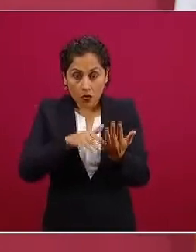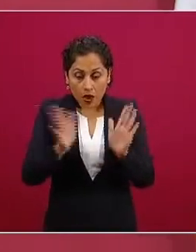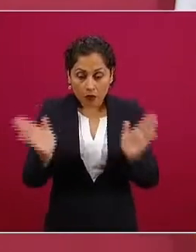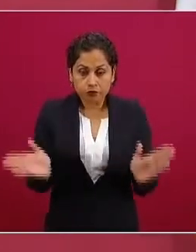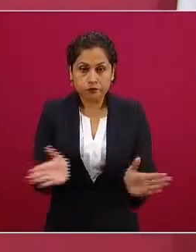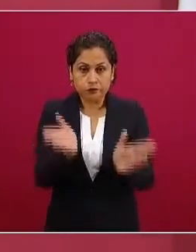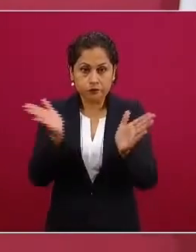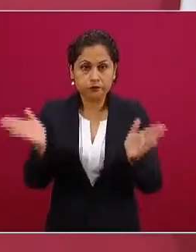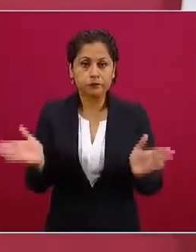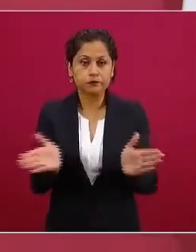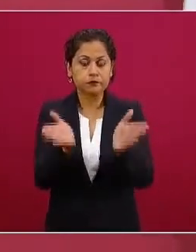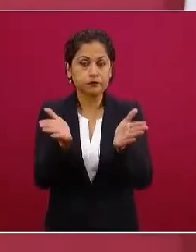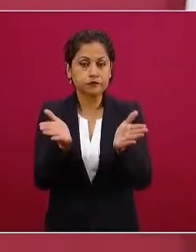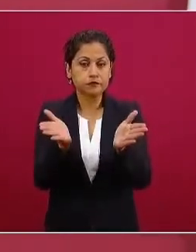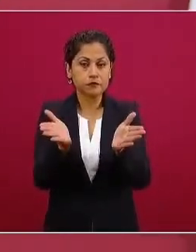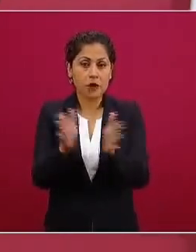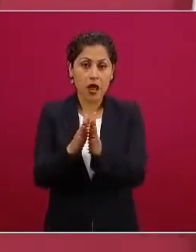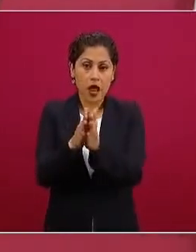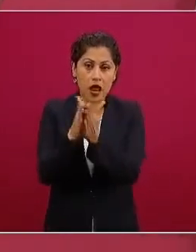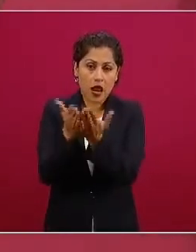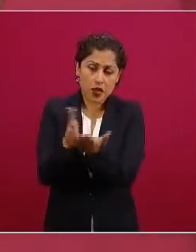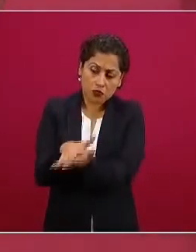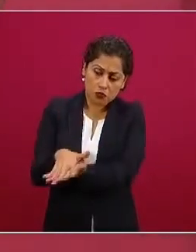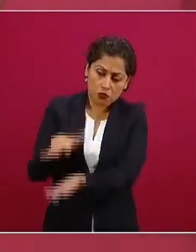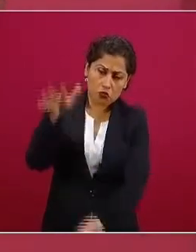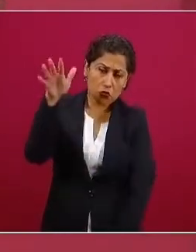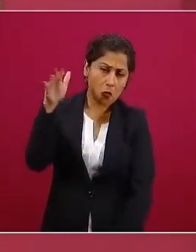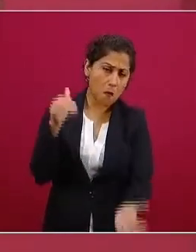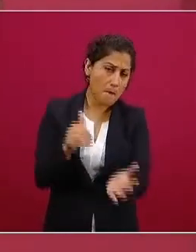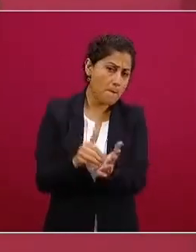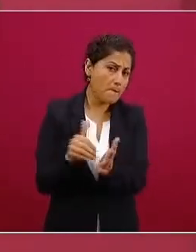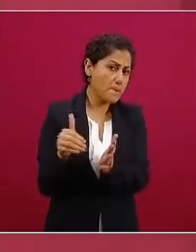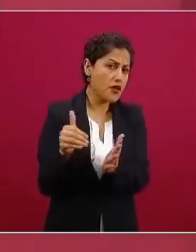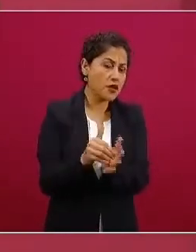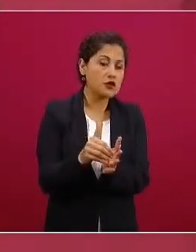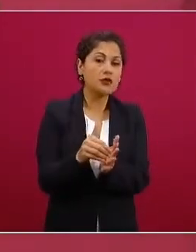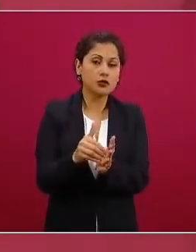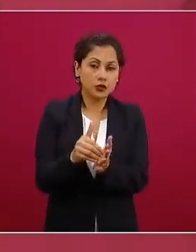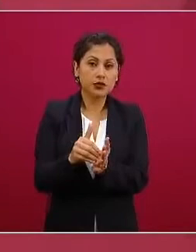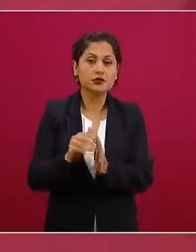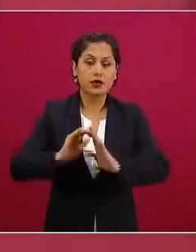millones de libros se han